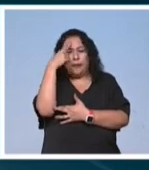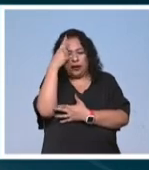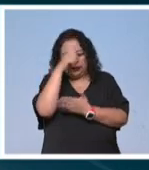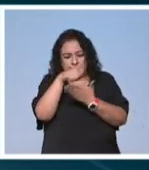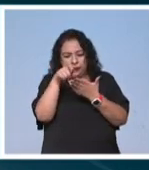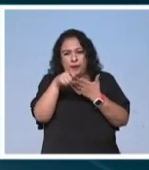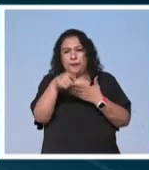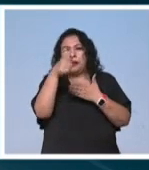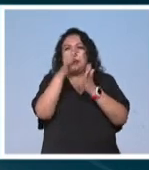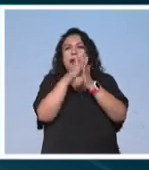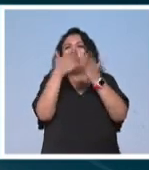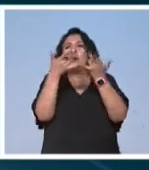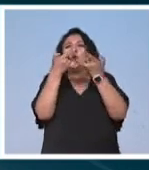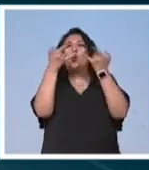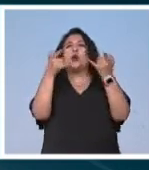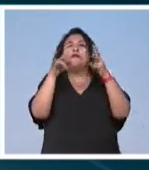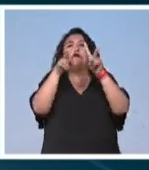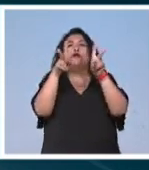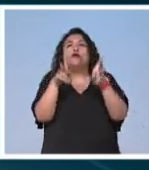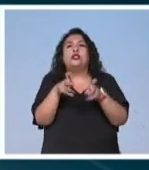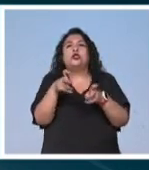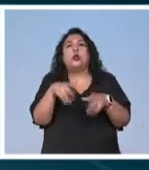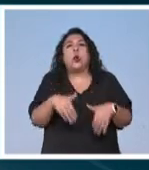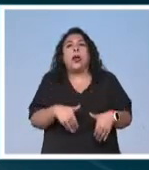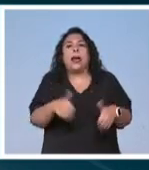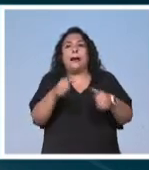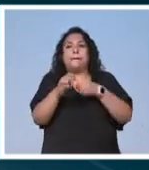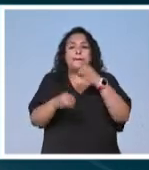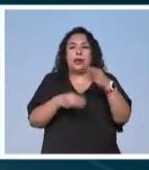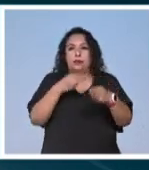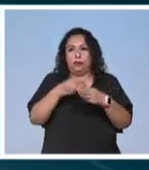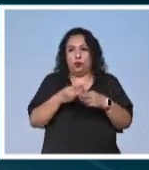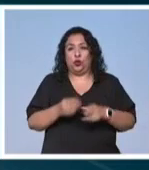escribir su primer libro de cuentos titulado El hambre del mundo.